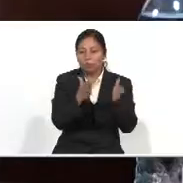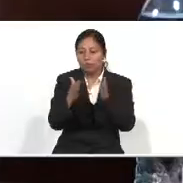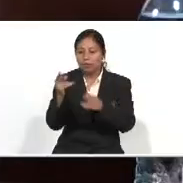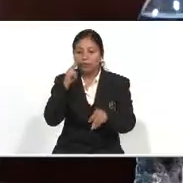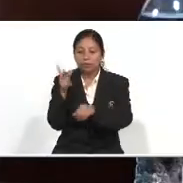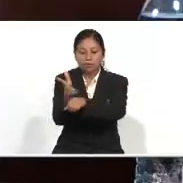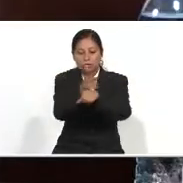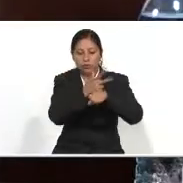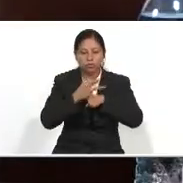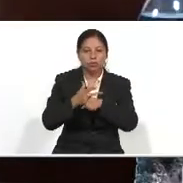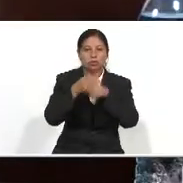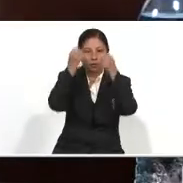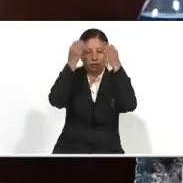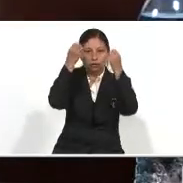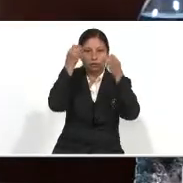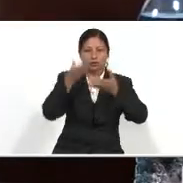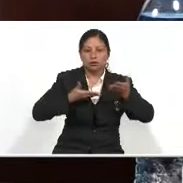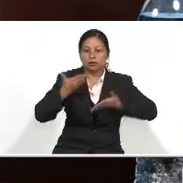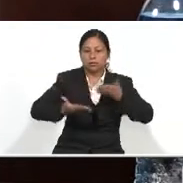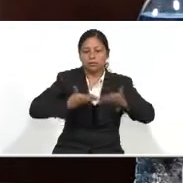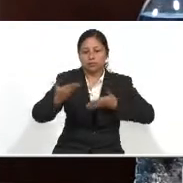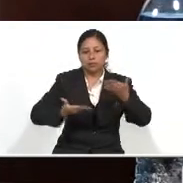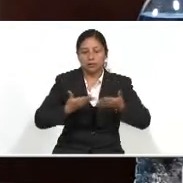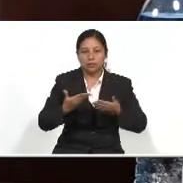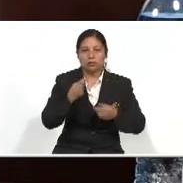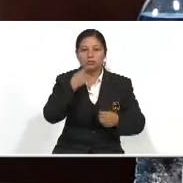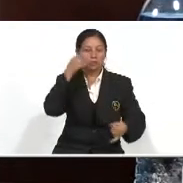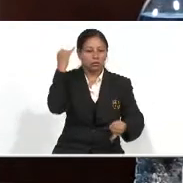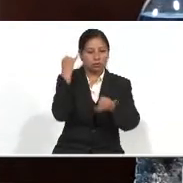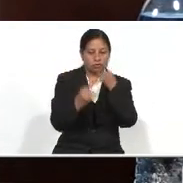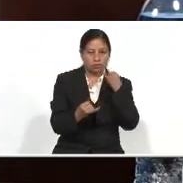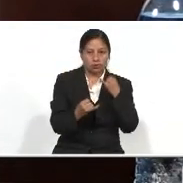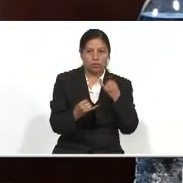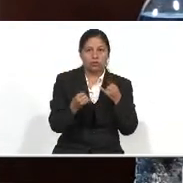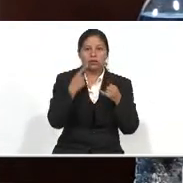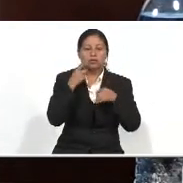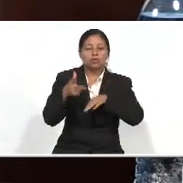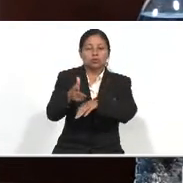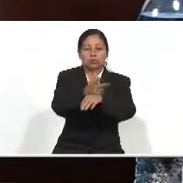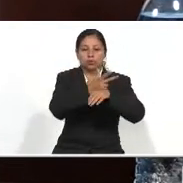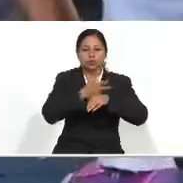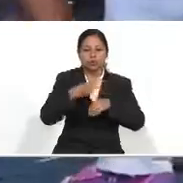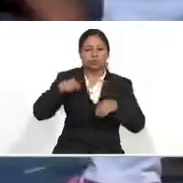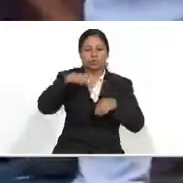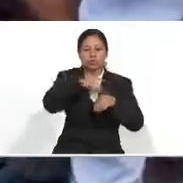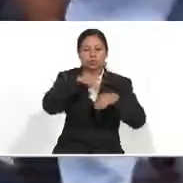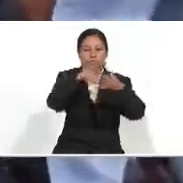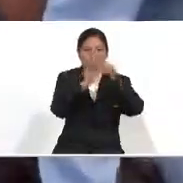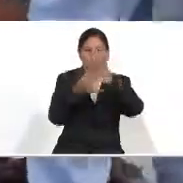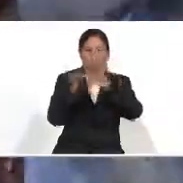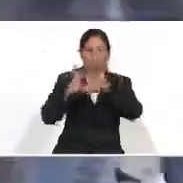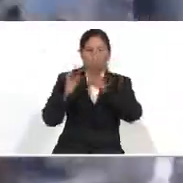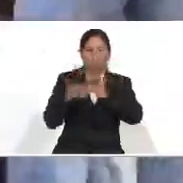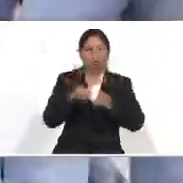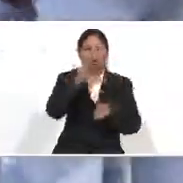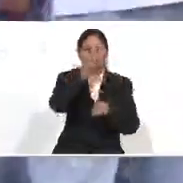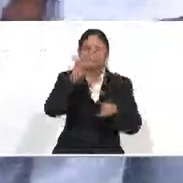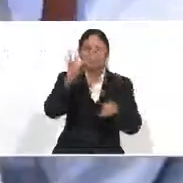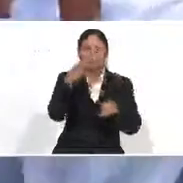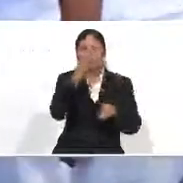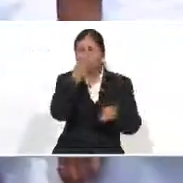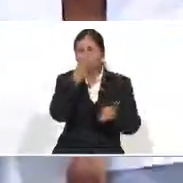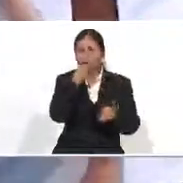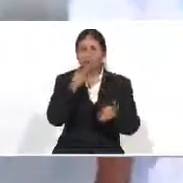verificación. Sandoval informó que servidores cívicos son mil en total y están bajo la supervisión del Viceministerio de Deportes, nombrados el 24 de agosto.